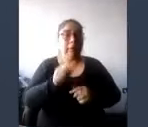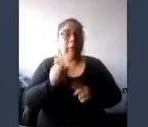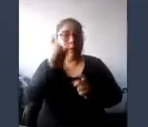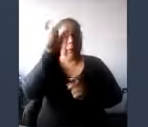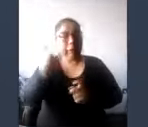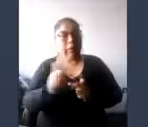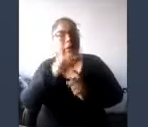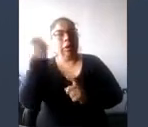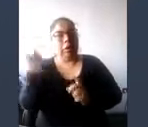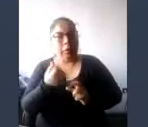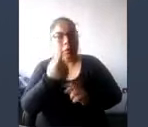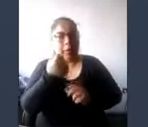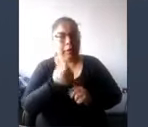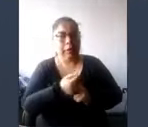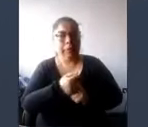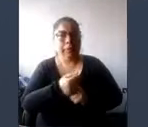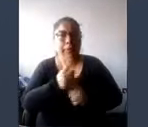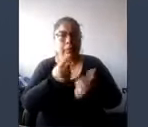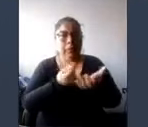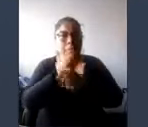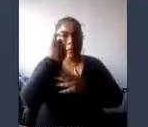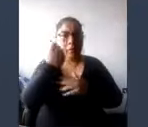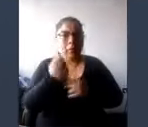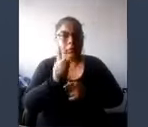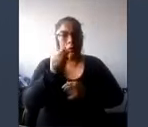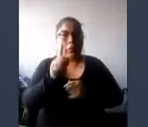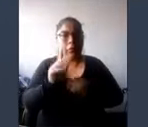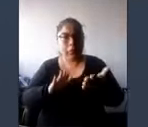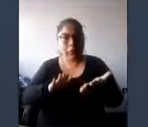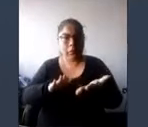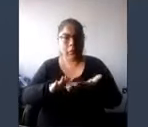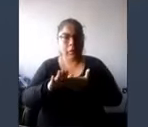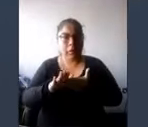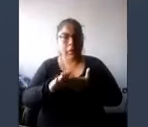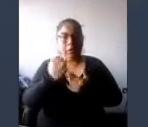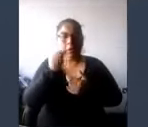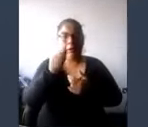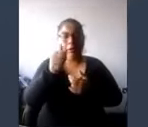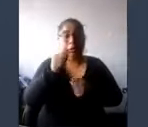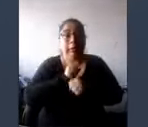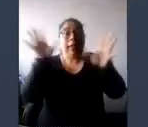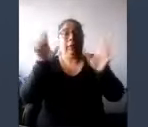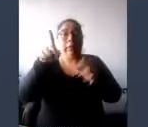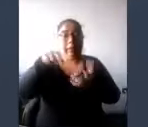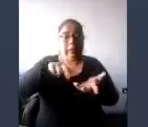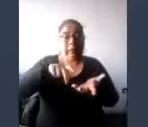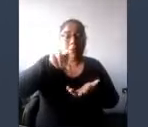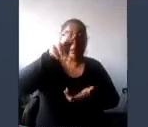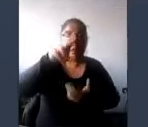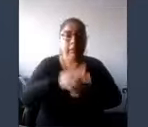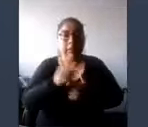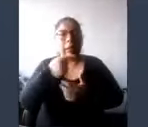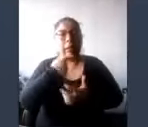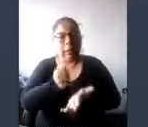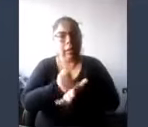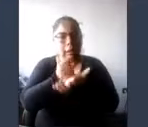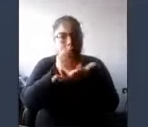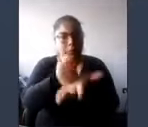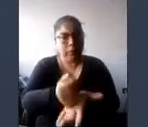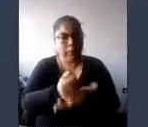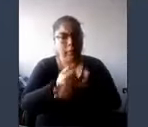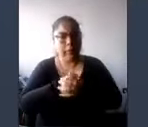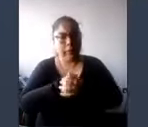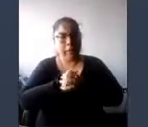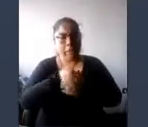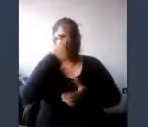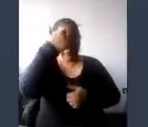es lo que se llama un aparato salva escaleras es un aparato que le ayuda a la